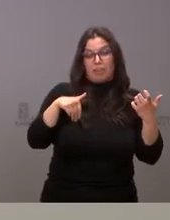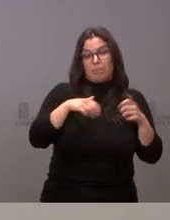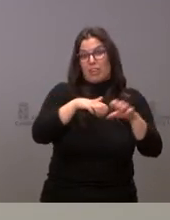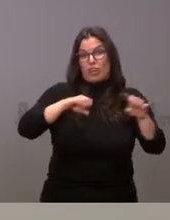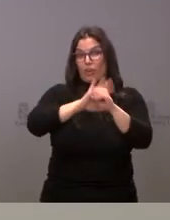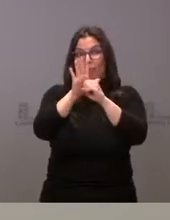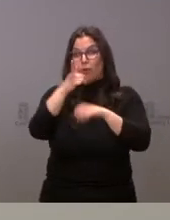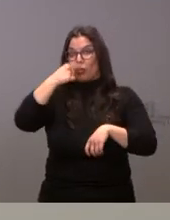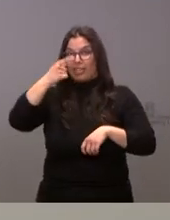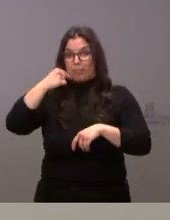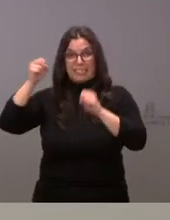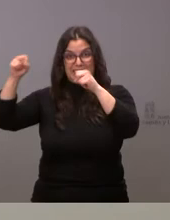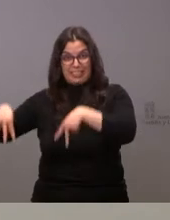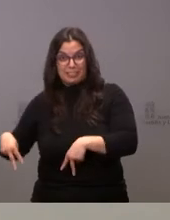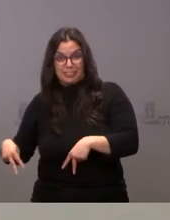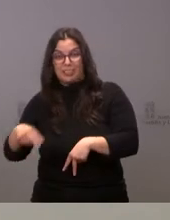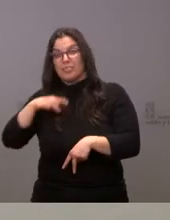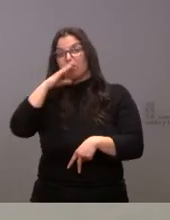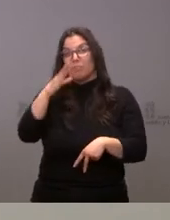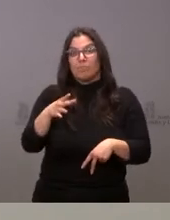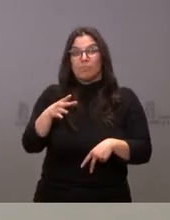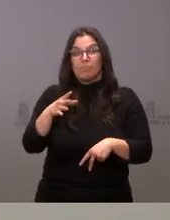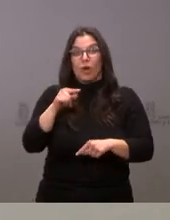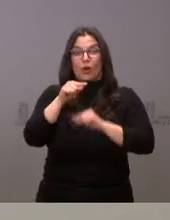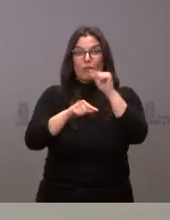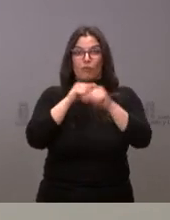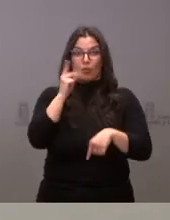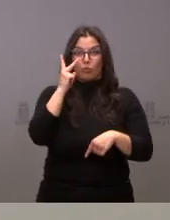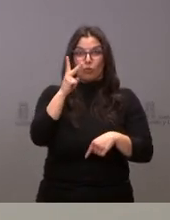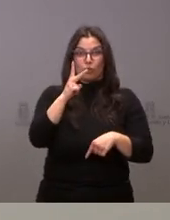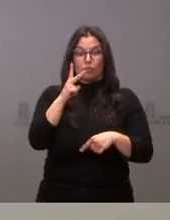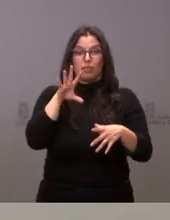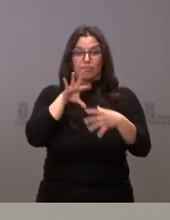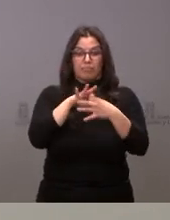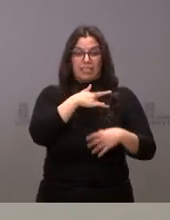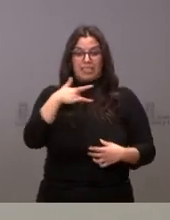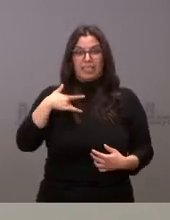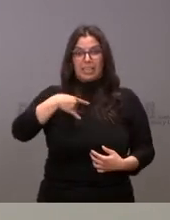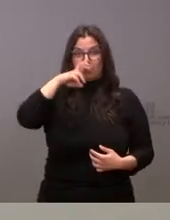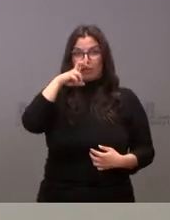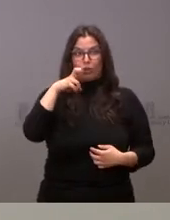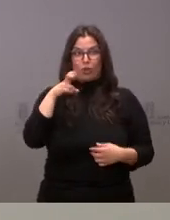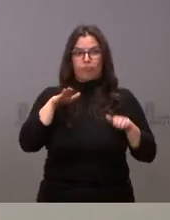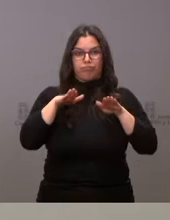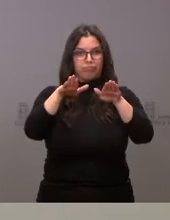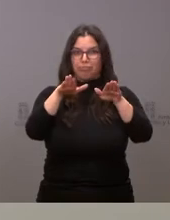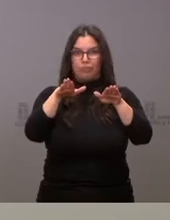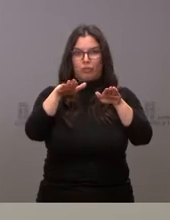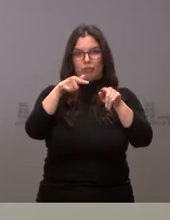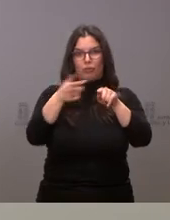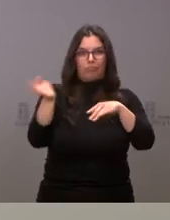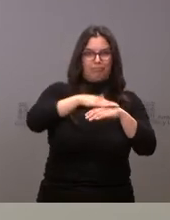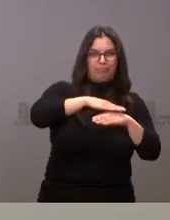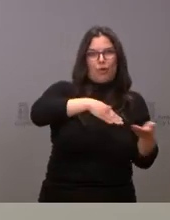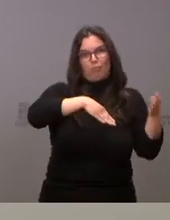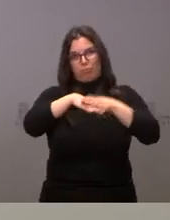de la pandemia porque saben ustedes que generalmente dos virus de carácter respiratorio pues no conviven a la vez durante la última